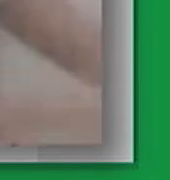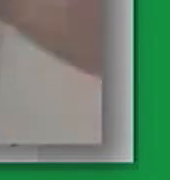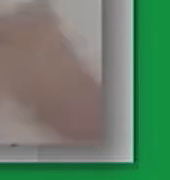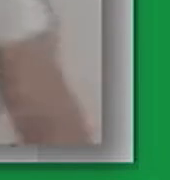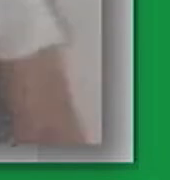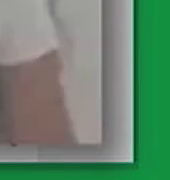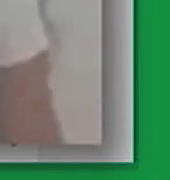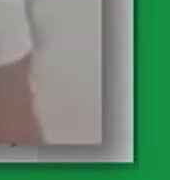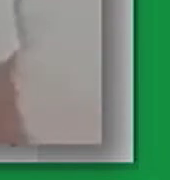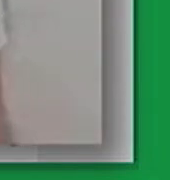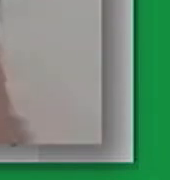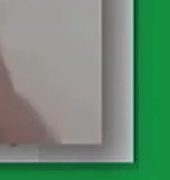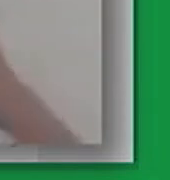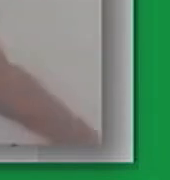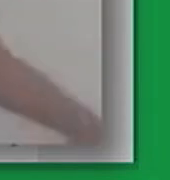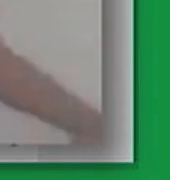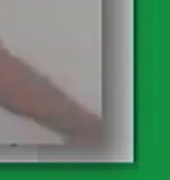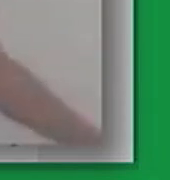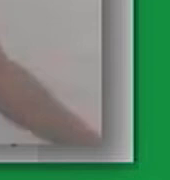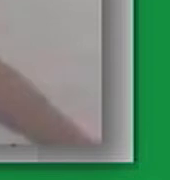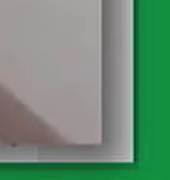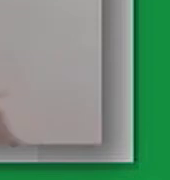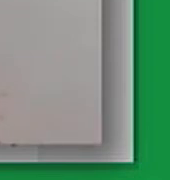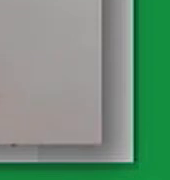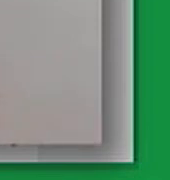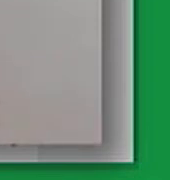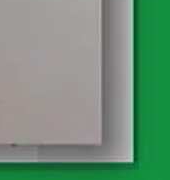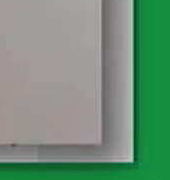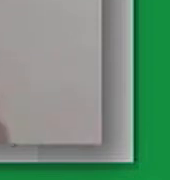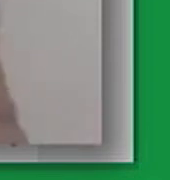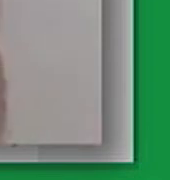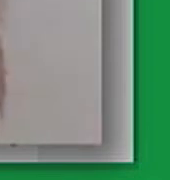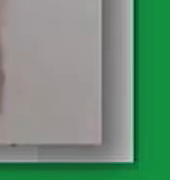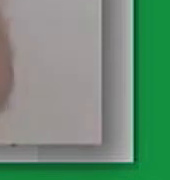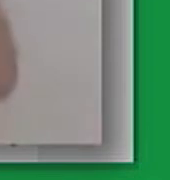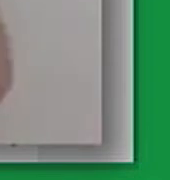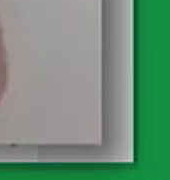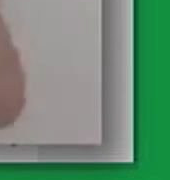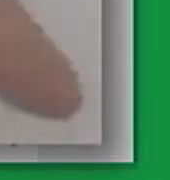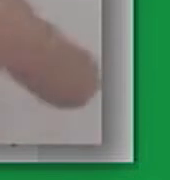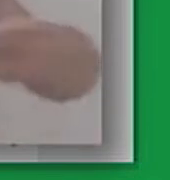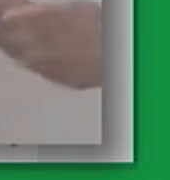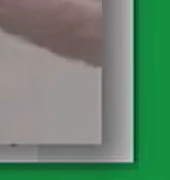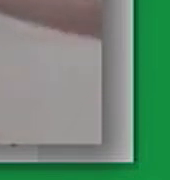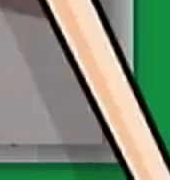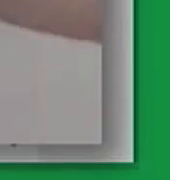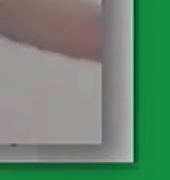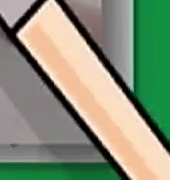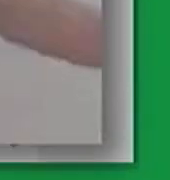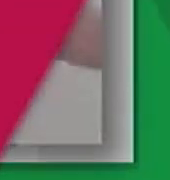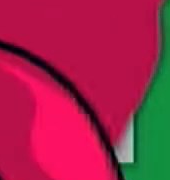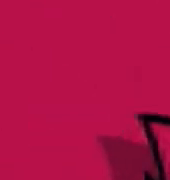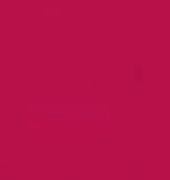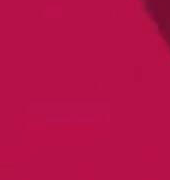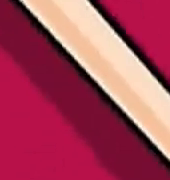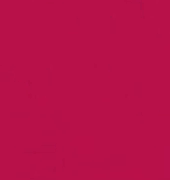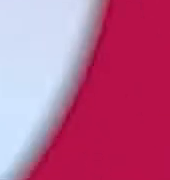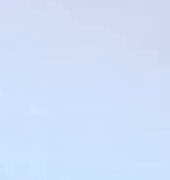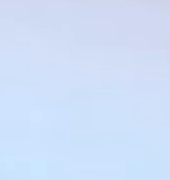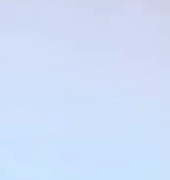dos plumazos a todos los lazos de aquel amor Las Lombicitas se apechugaron y se mudaron para una mujer.